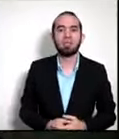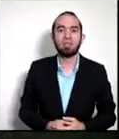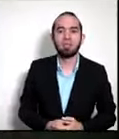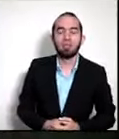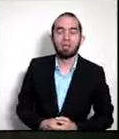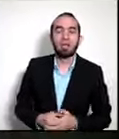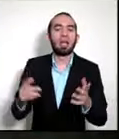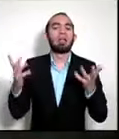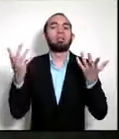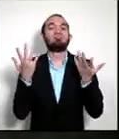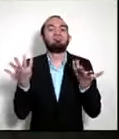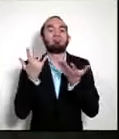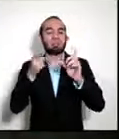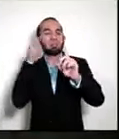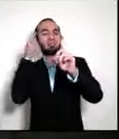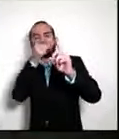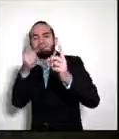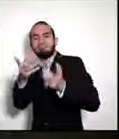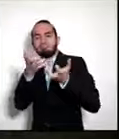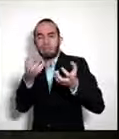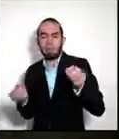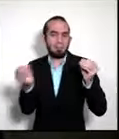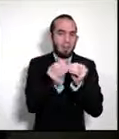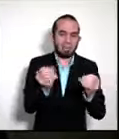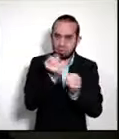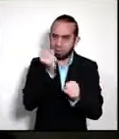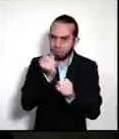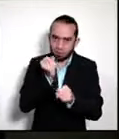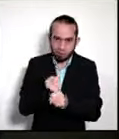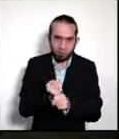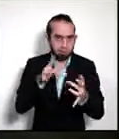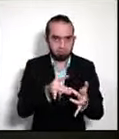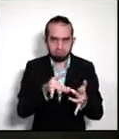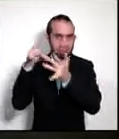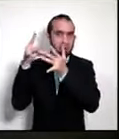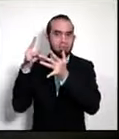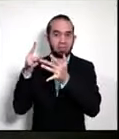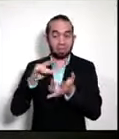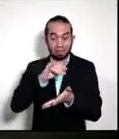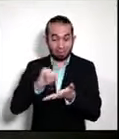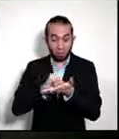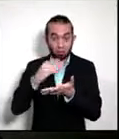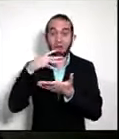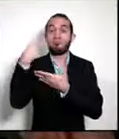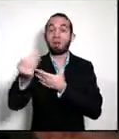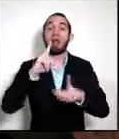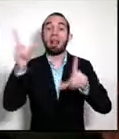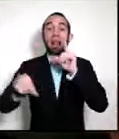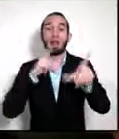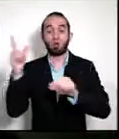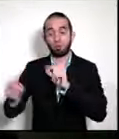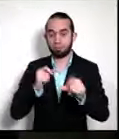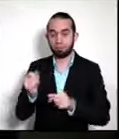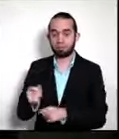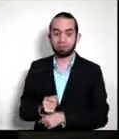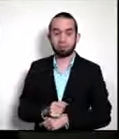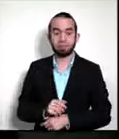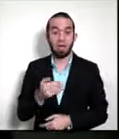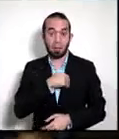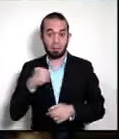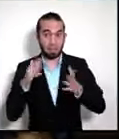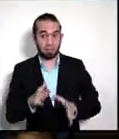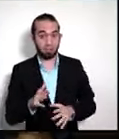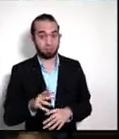superior que es generar más empleos especialmente fuera del gran área metropolitana perdón déjeme añadir una cosita no